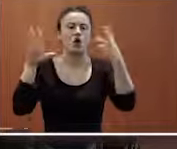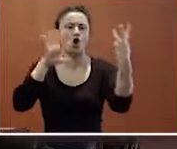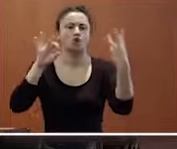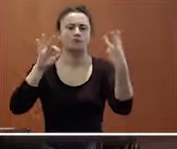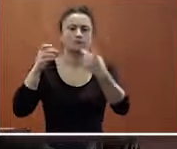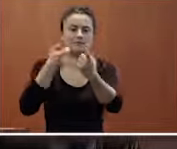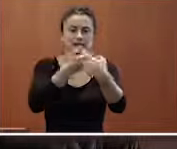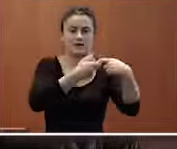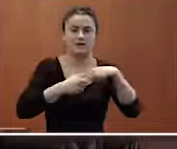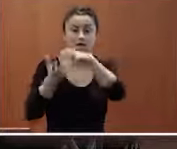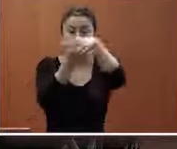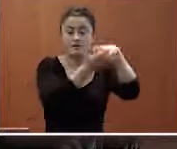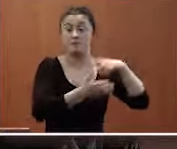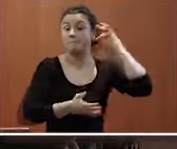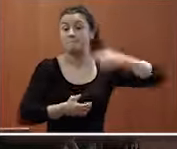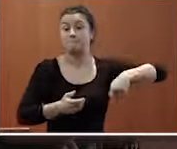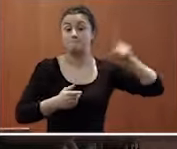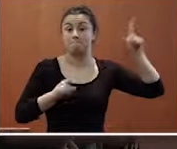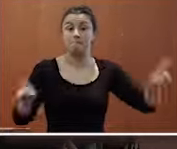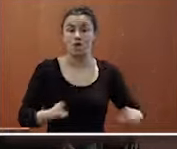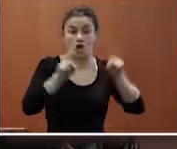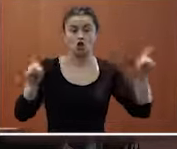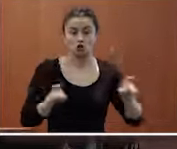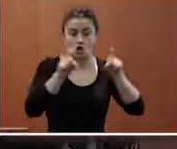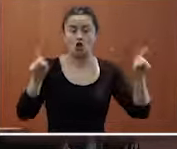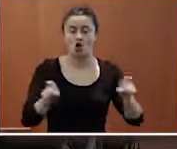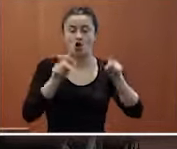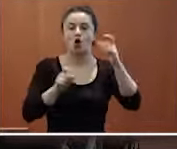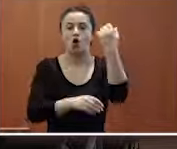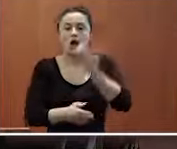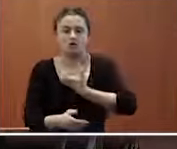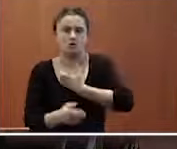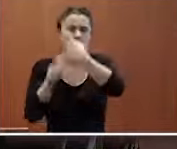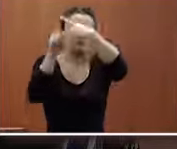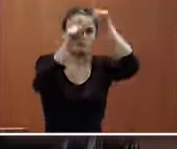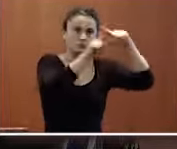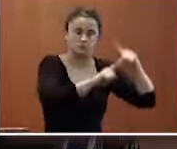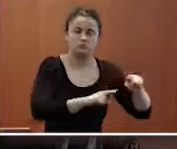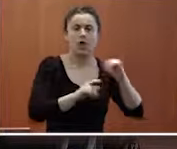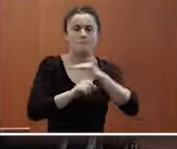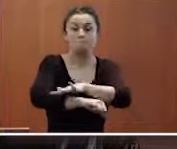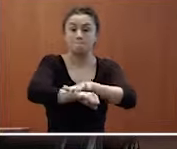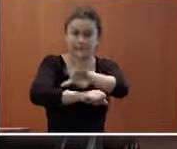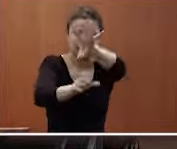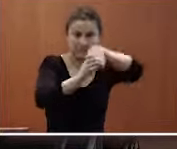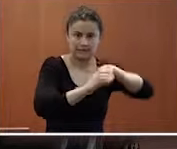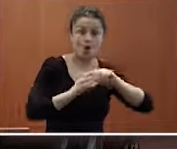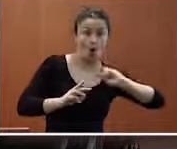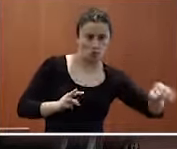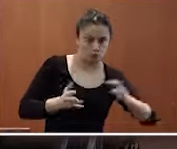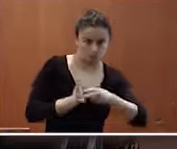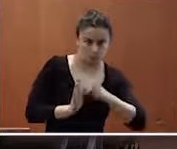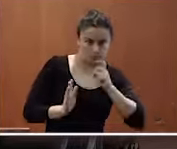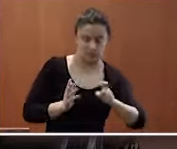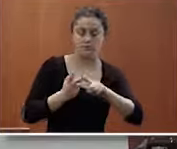entidades presidida por la presidenta de Microsoft en el que hay administraciones públicas ayuntamientos comunidades autónomas algunos ministerios el ministerio de defensa